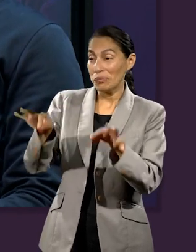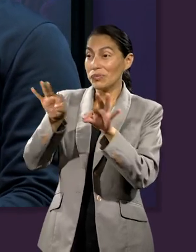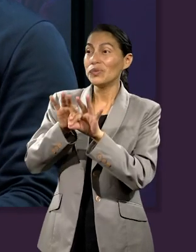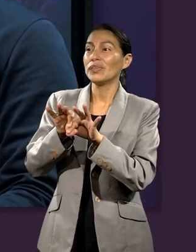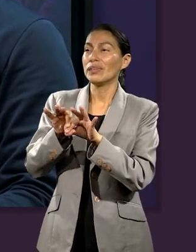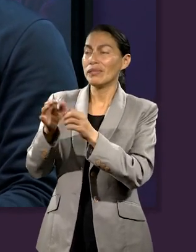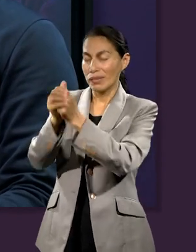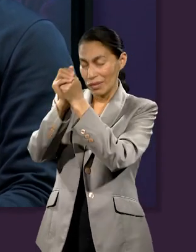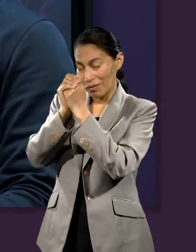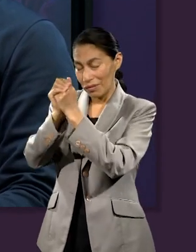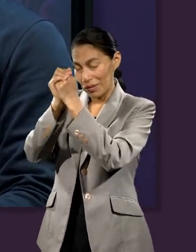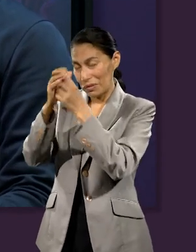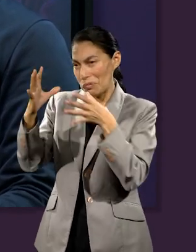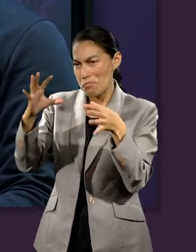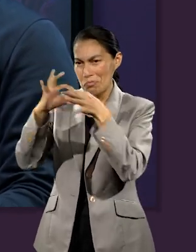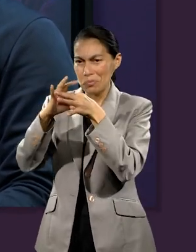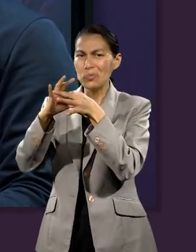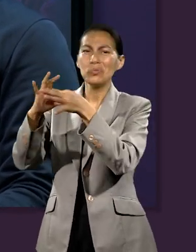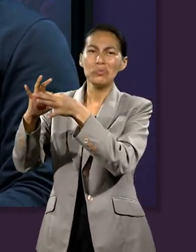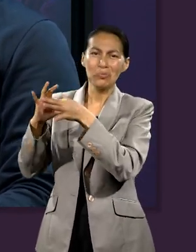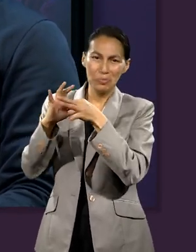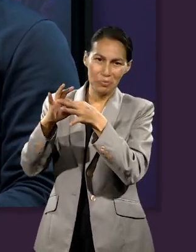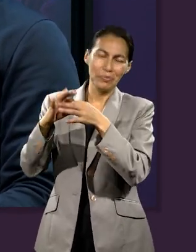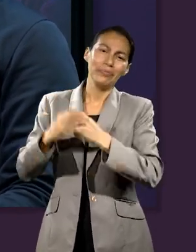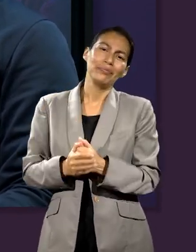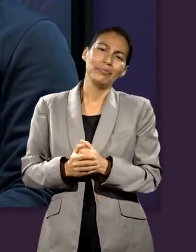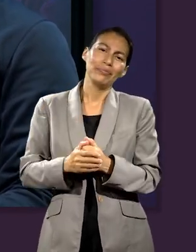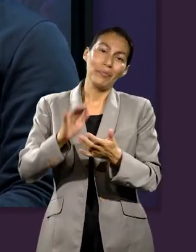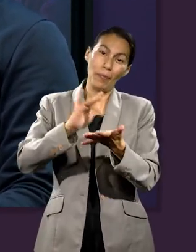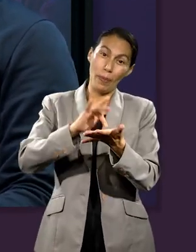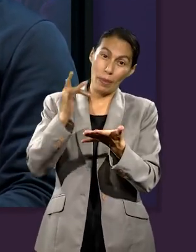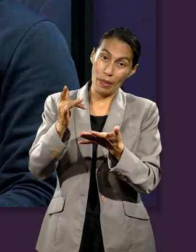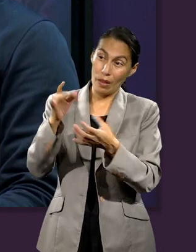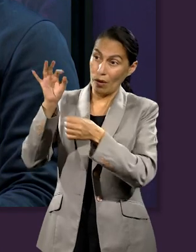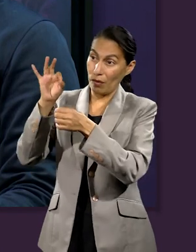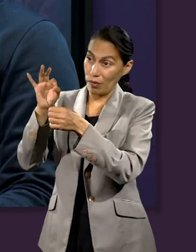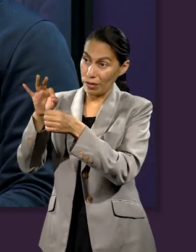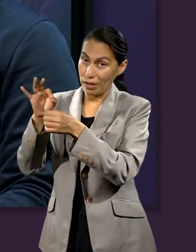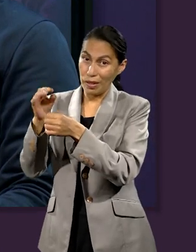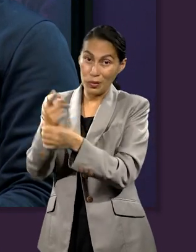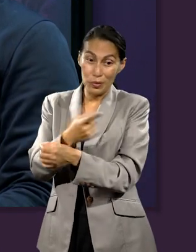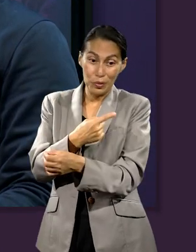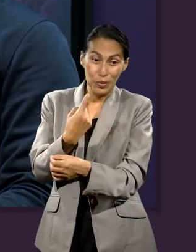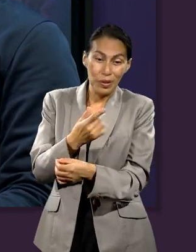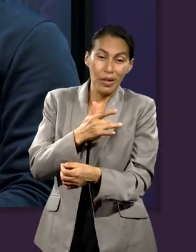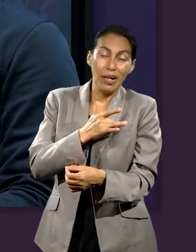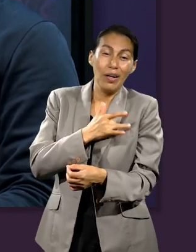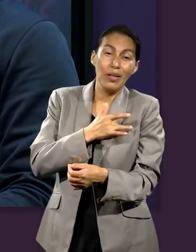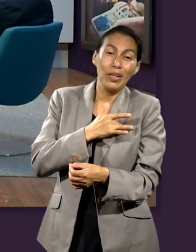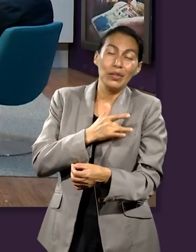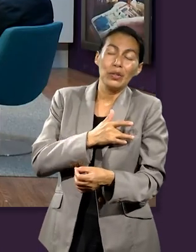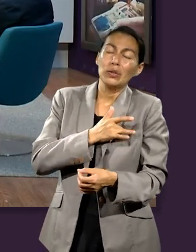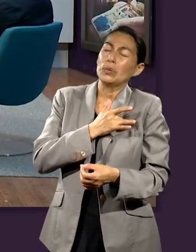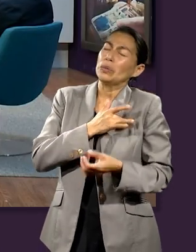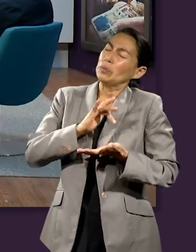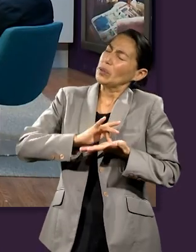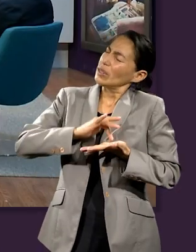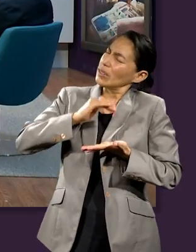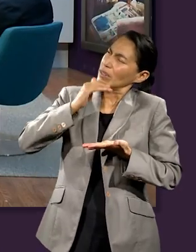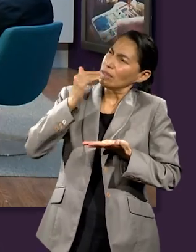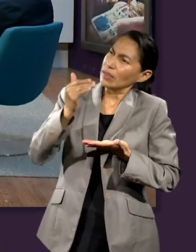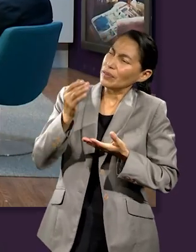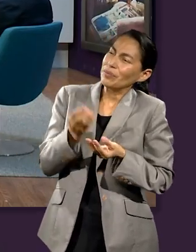clave dentro de la adoración. Porque a través de la ofrenda es donde ponemos nuestro corazón en